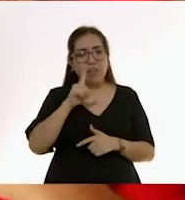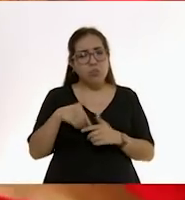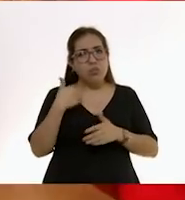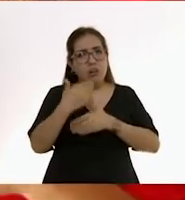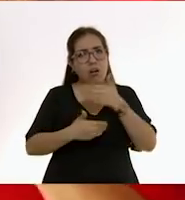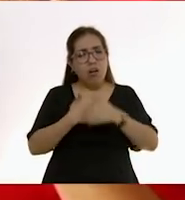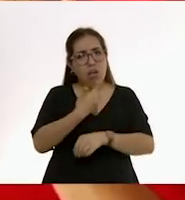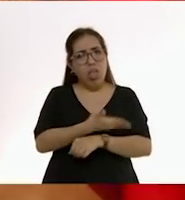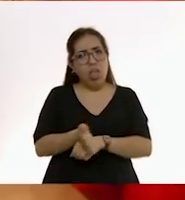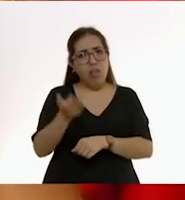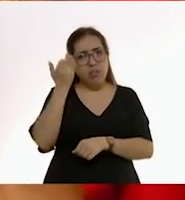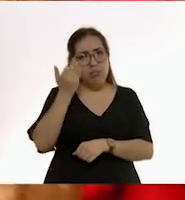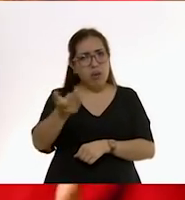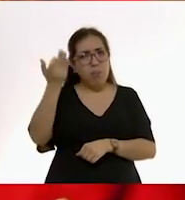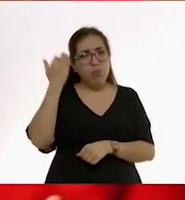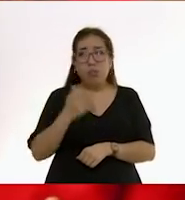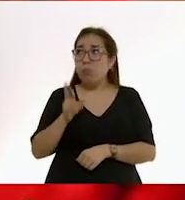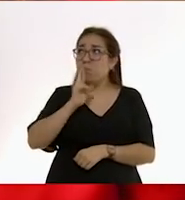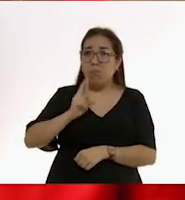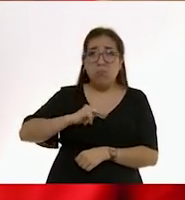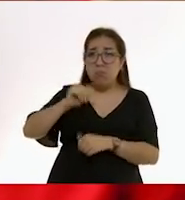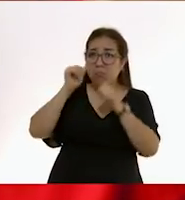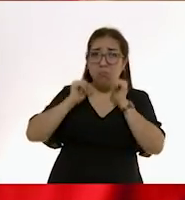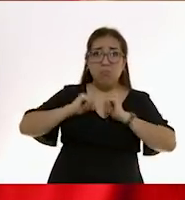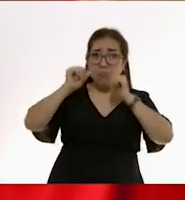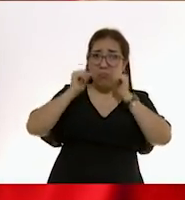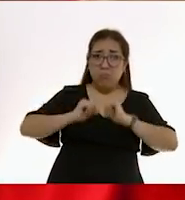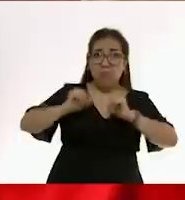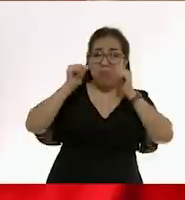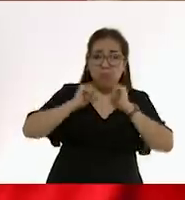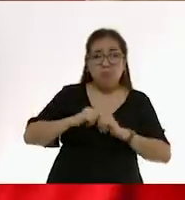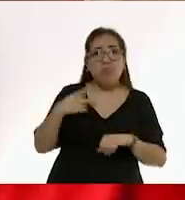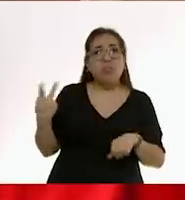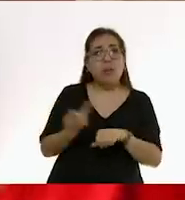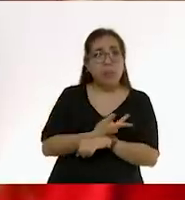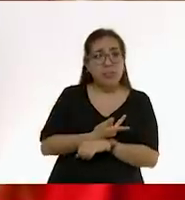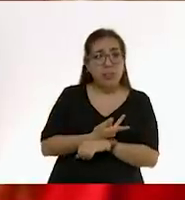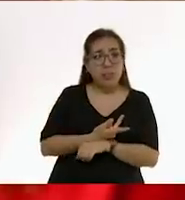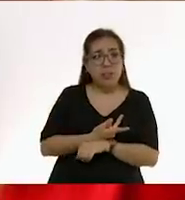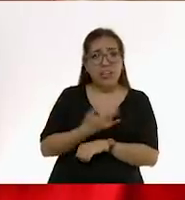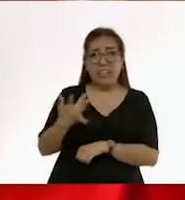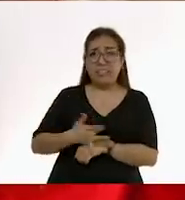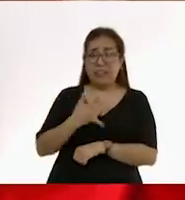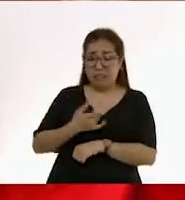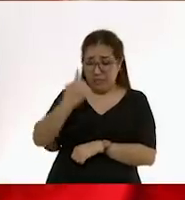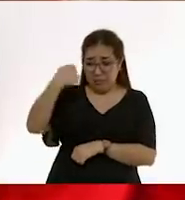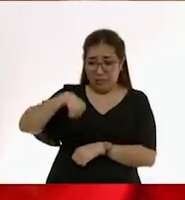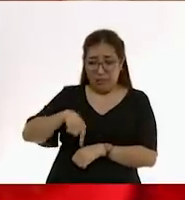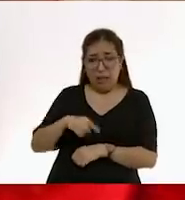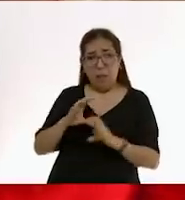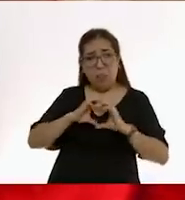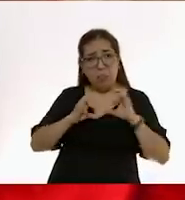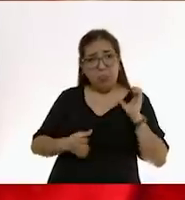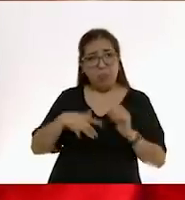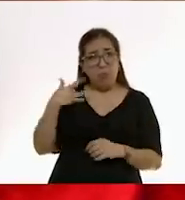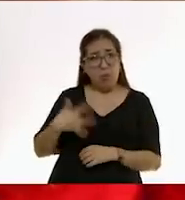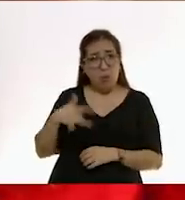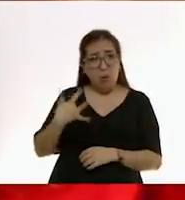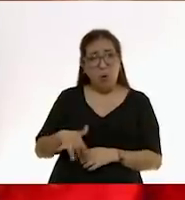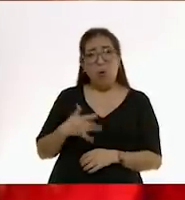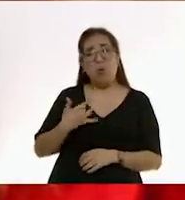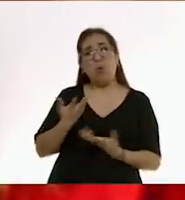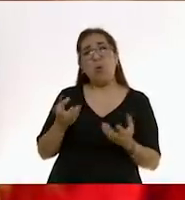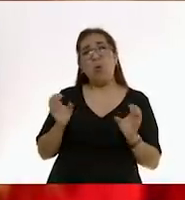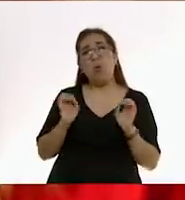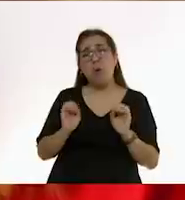tiempo, cuando hay una y otra vez que no hay respuesta, esto puede llegar a generar, ya sea que el bebé sienta que hay algo mal con él, o que la mamá no está